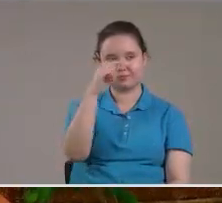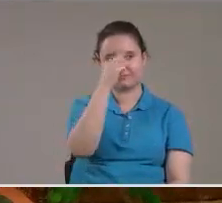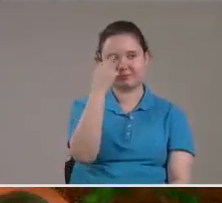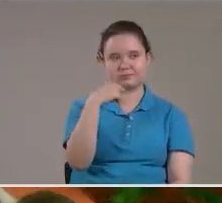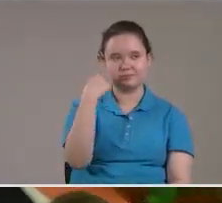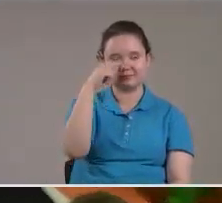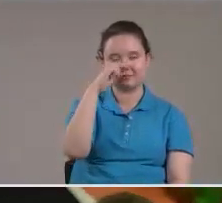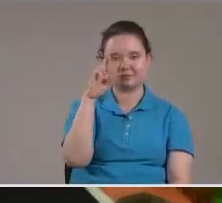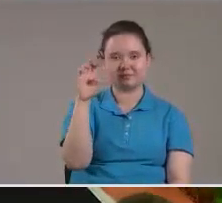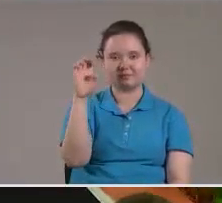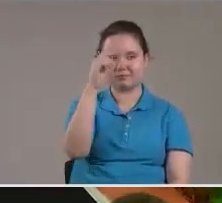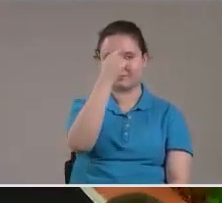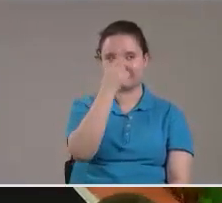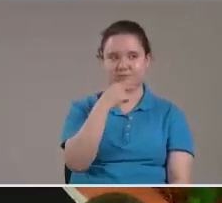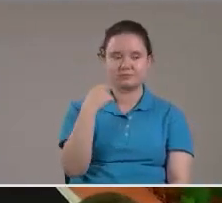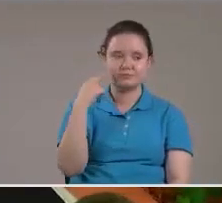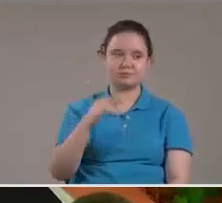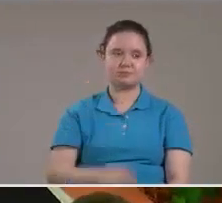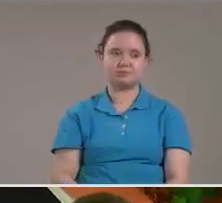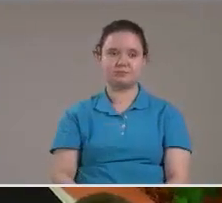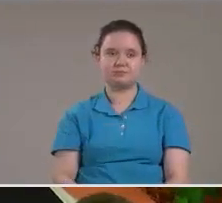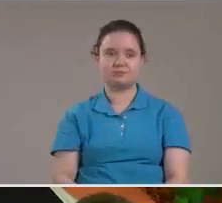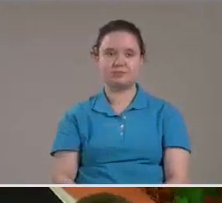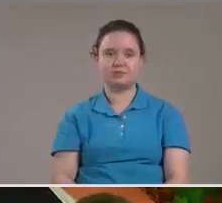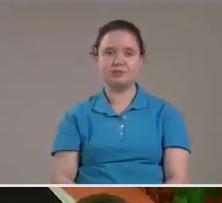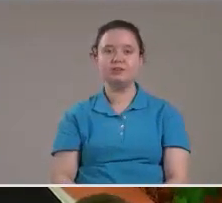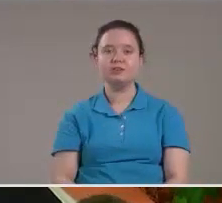Son fuerzas Extraterrestres Que vienen Sobre la tierra